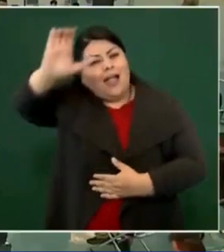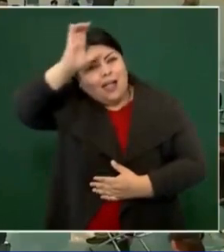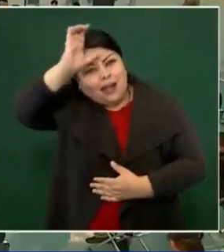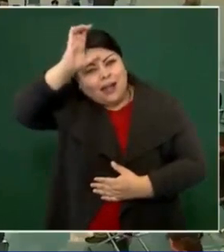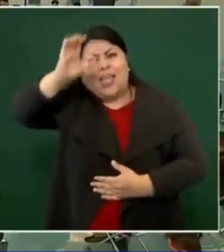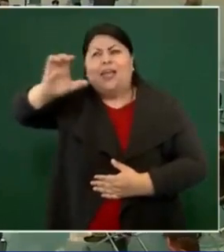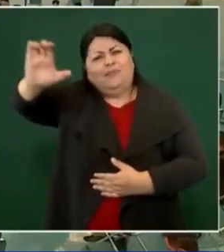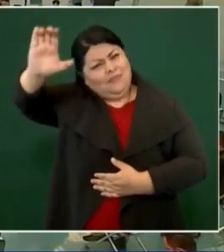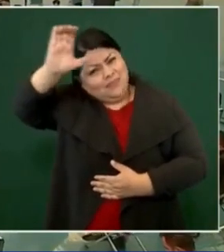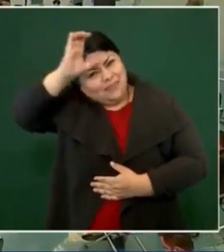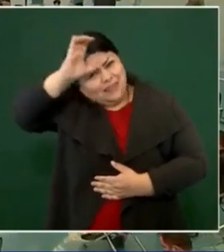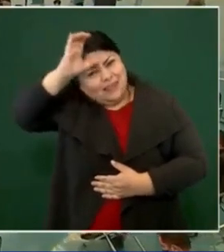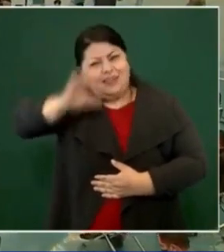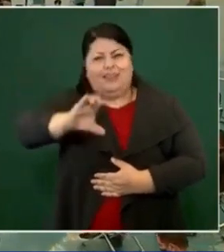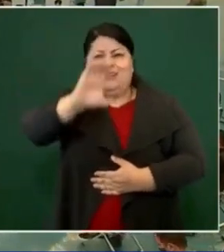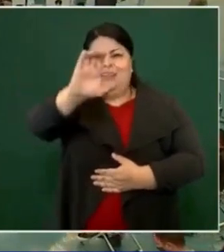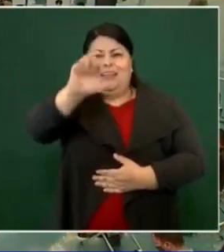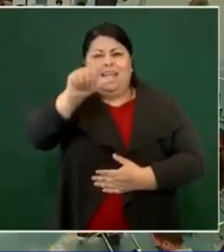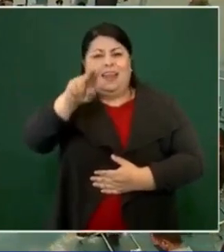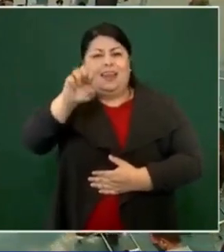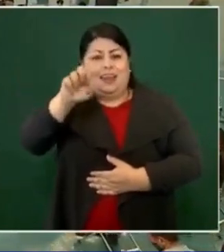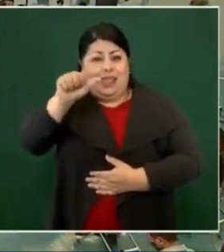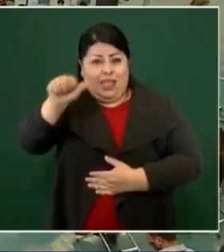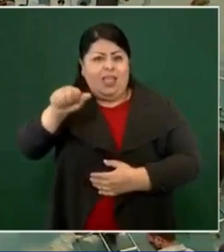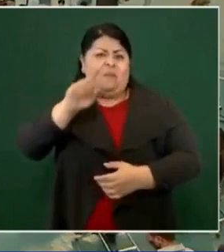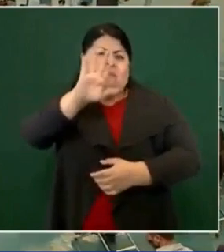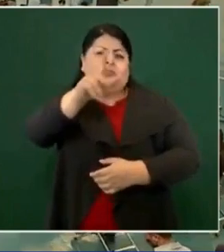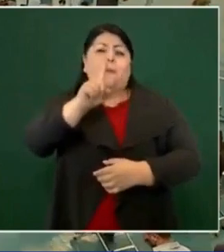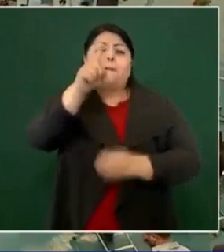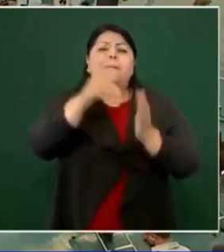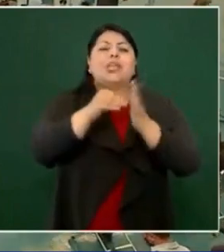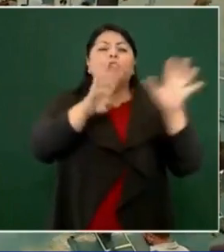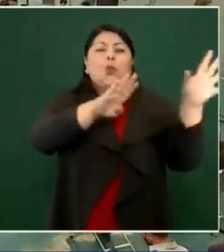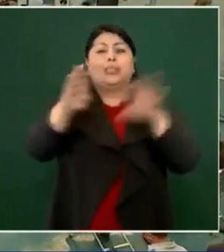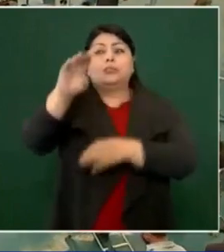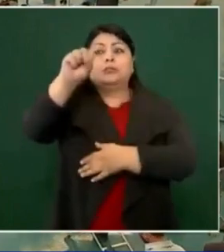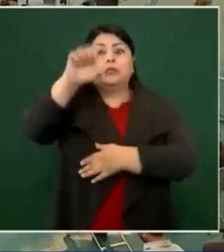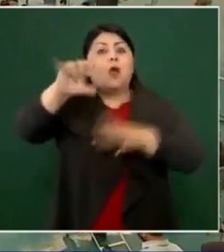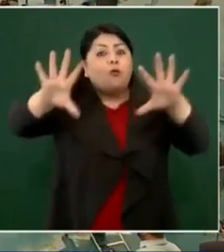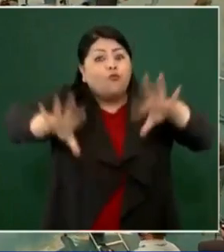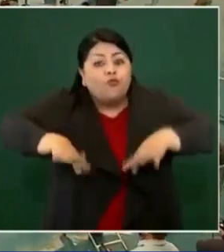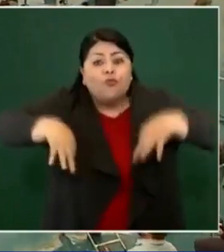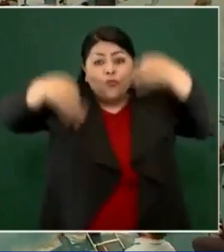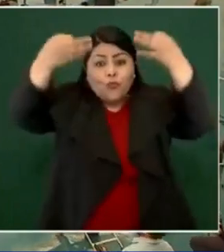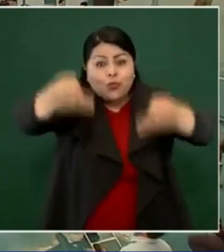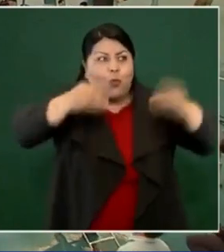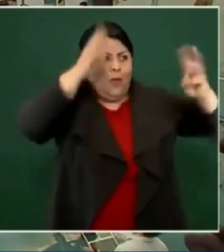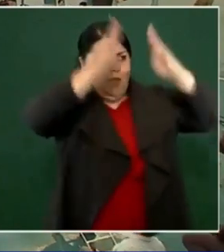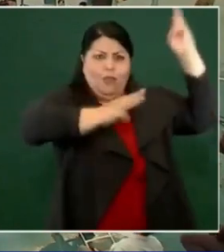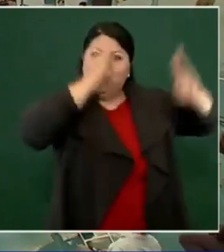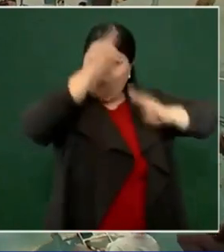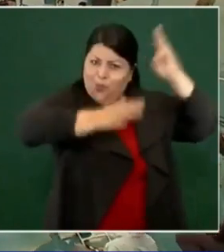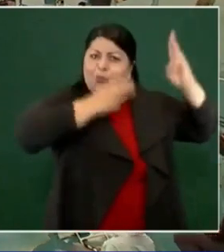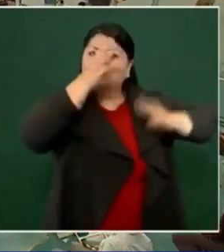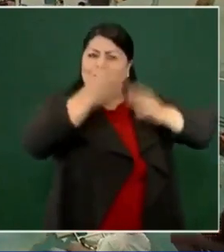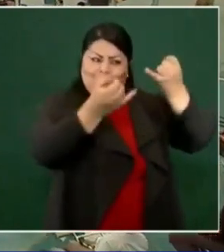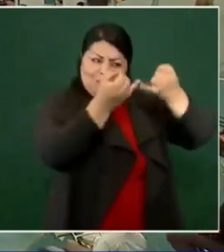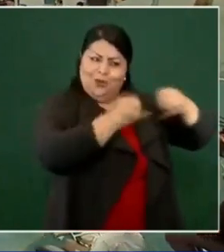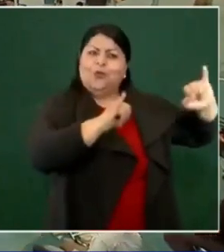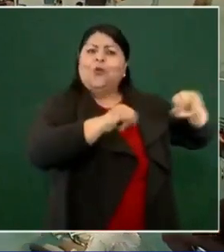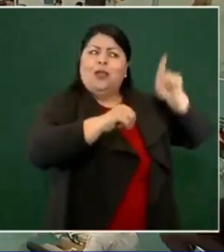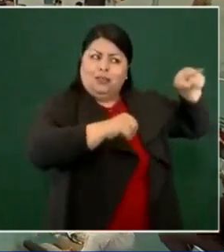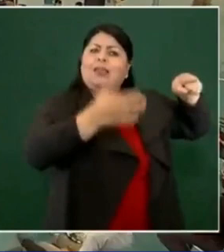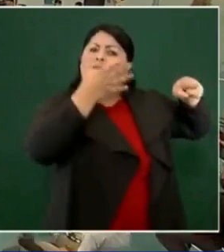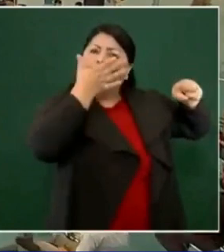en los años 60 fundó el Museo de Sonora,